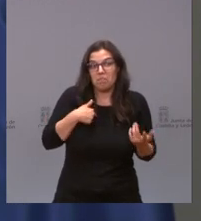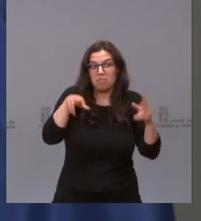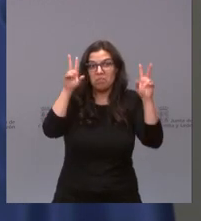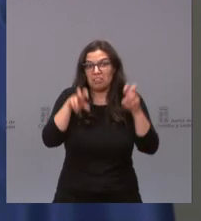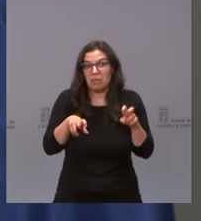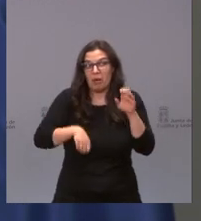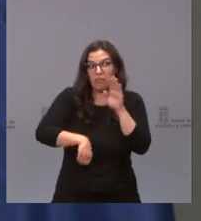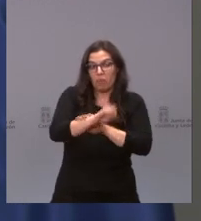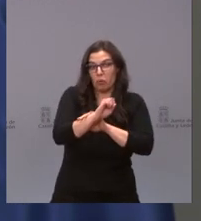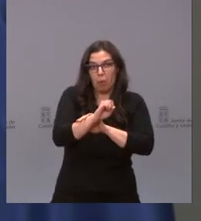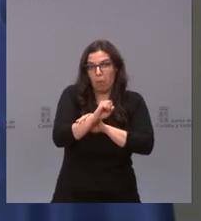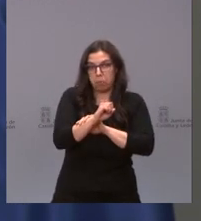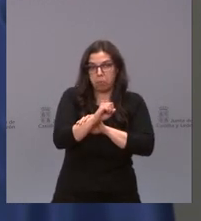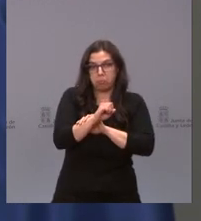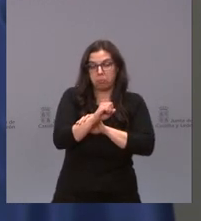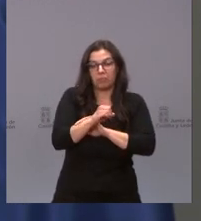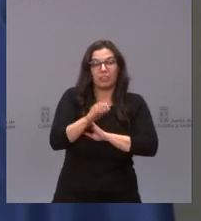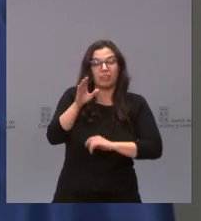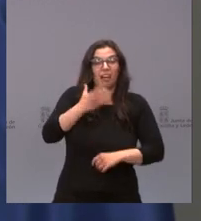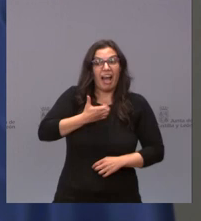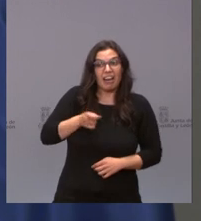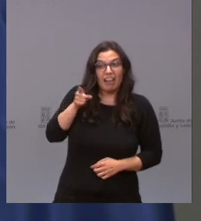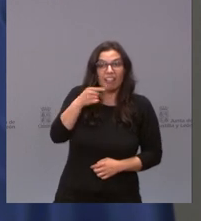larguero y por tanto no sigo las declaraciones de nuestro alcalde.